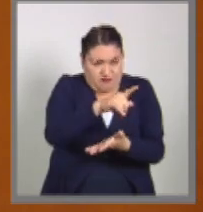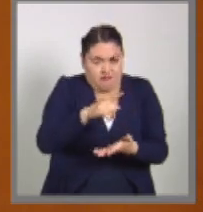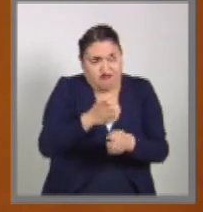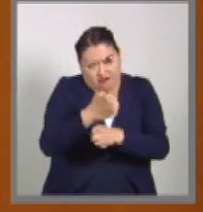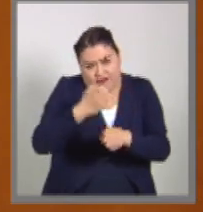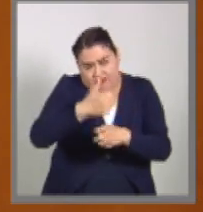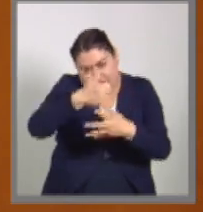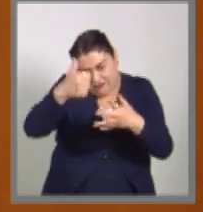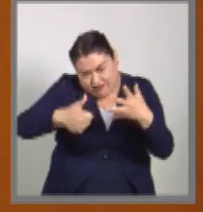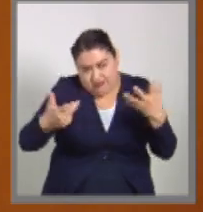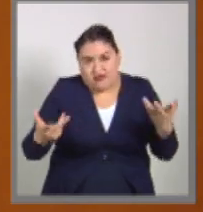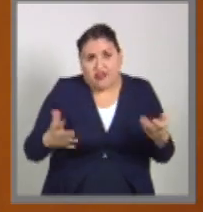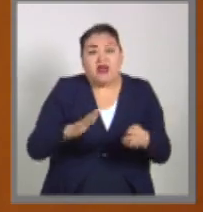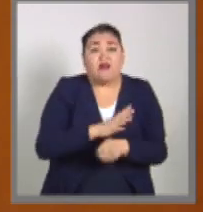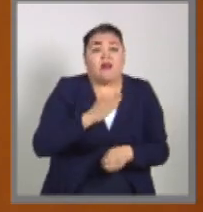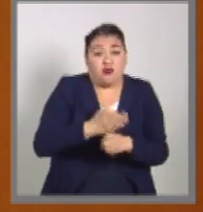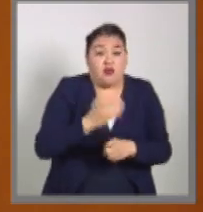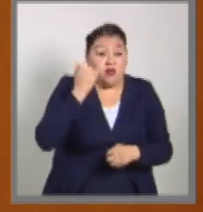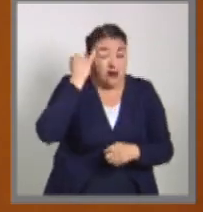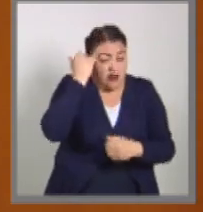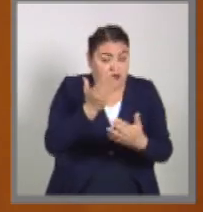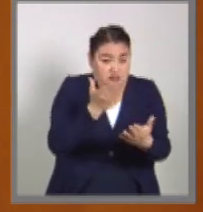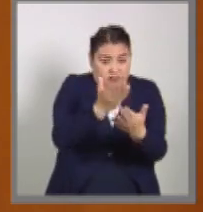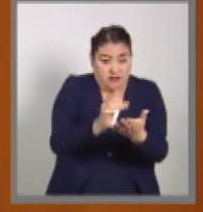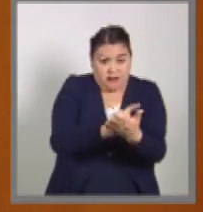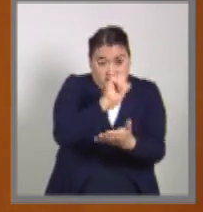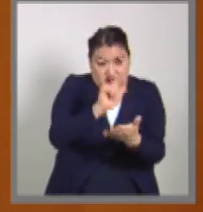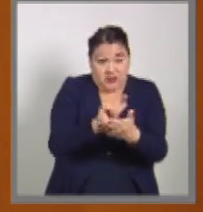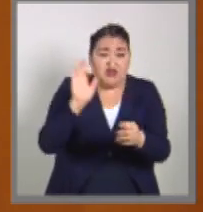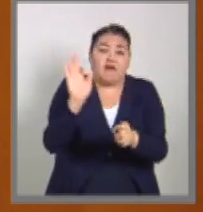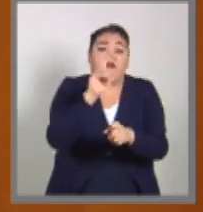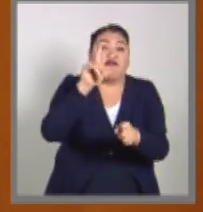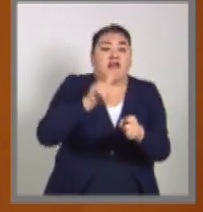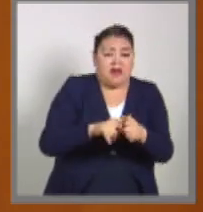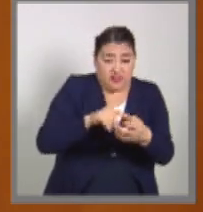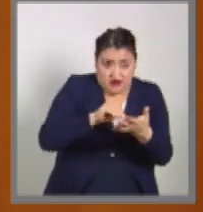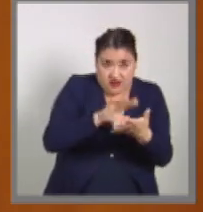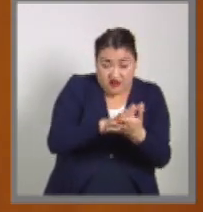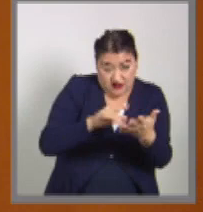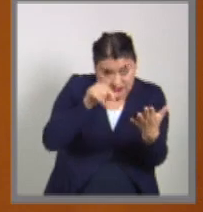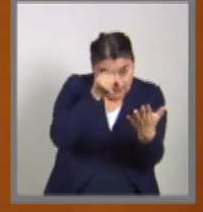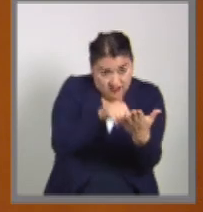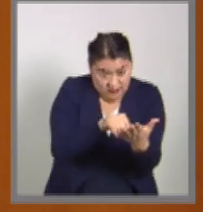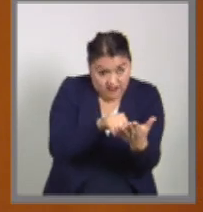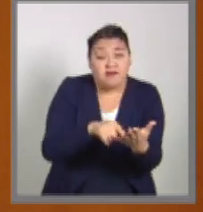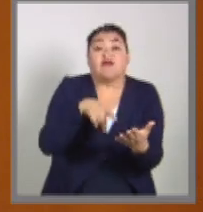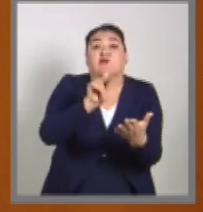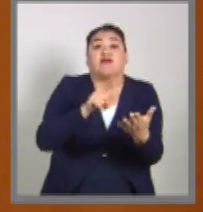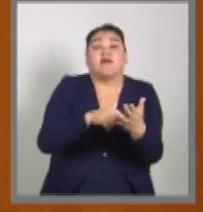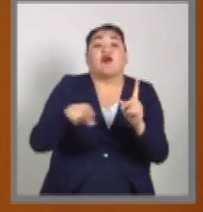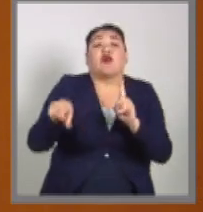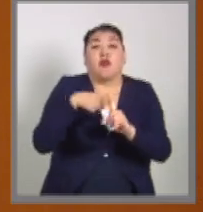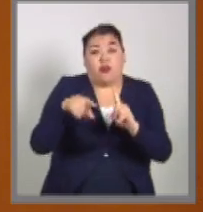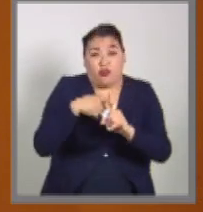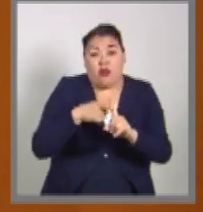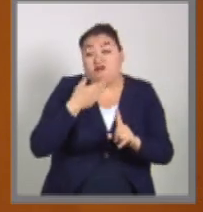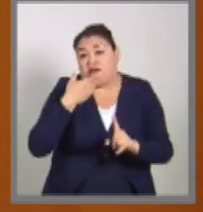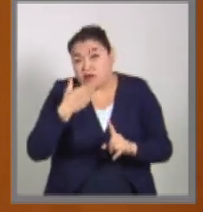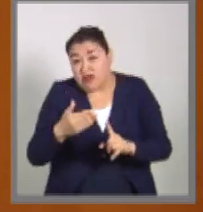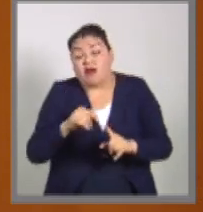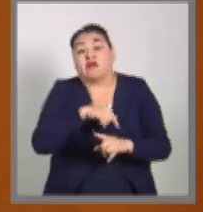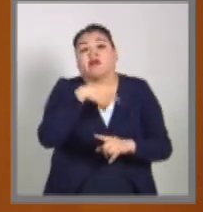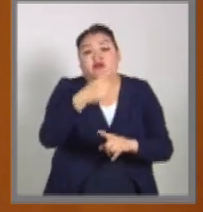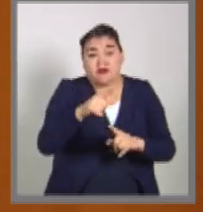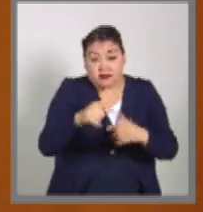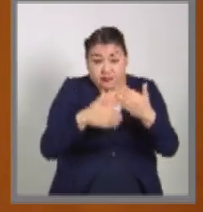local. De tal manera que, aun cuando sea una ley federal, por supuesto, su buena práctica, su diseño